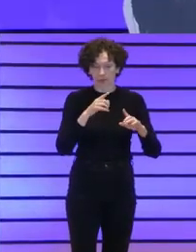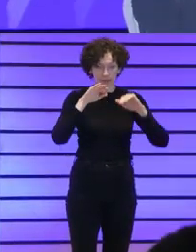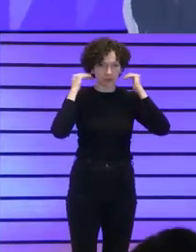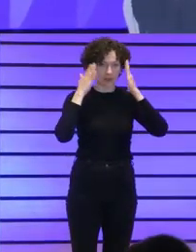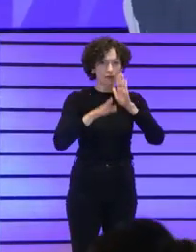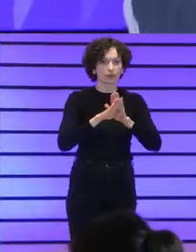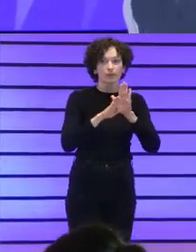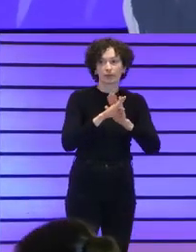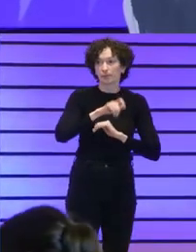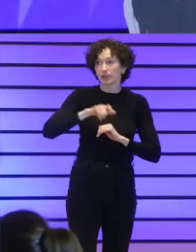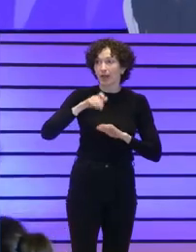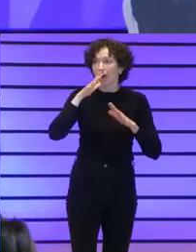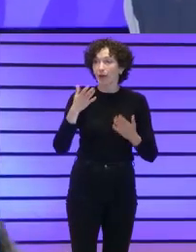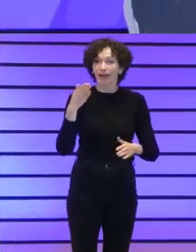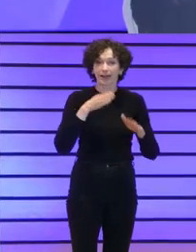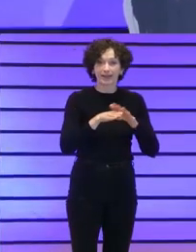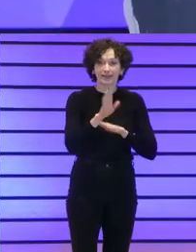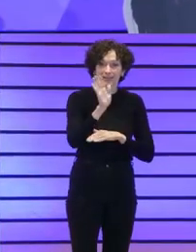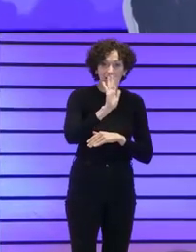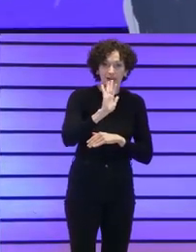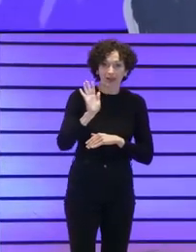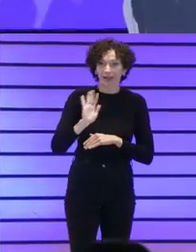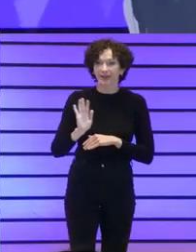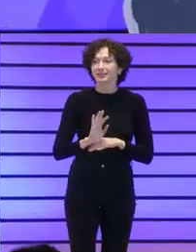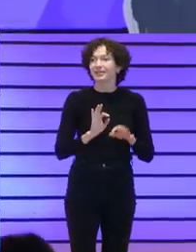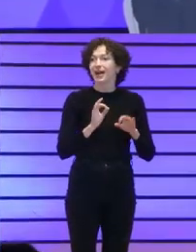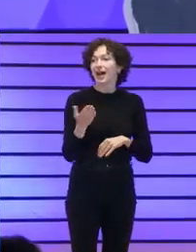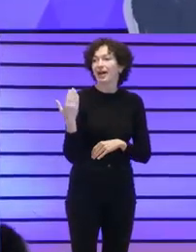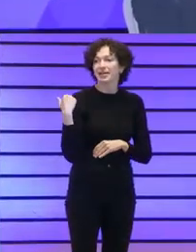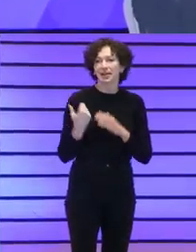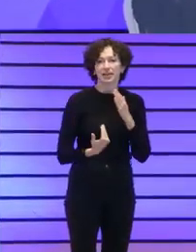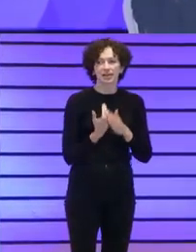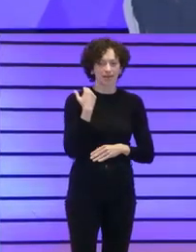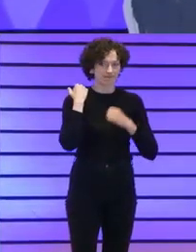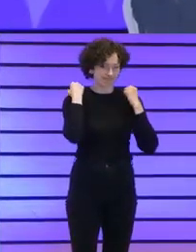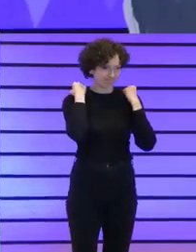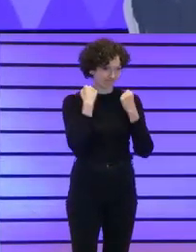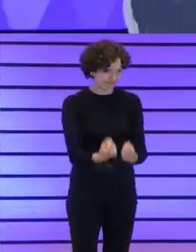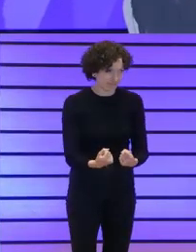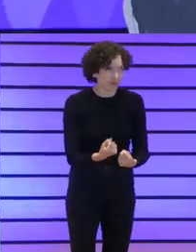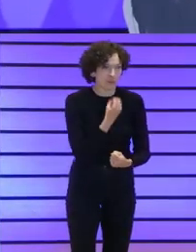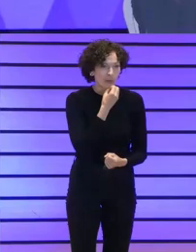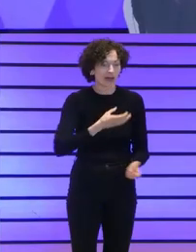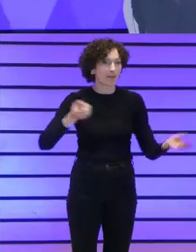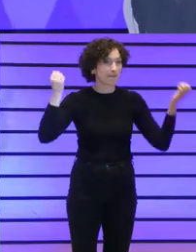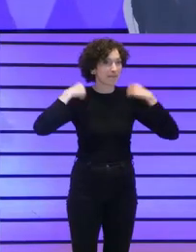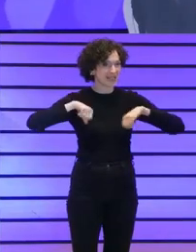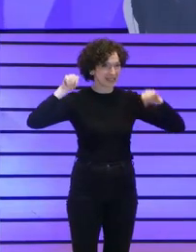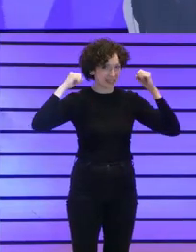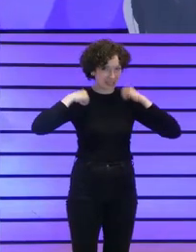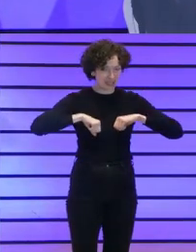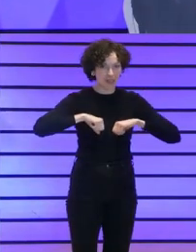Saludamos a la gente que está entrando por la puerta. Ayer fue un día intenso de buenas prácticas y la segunda parte